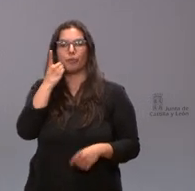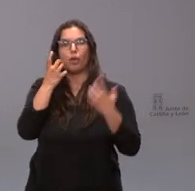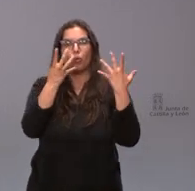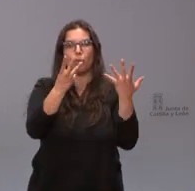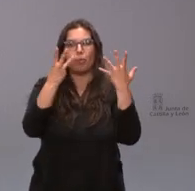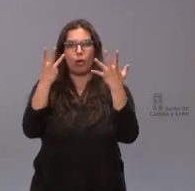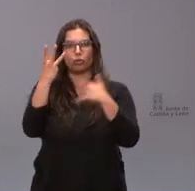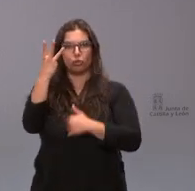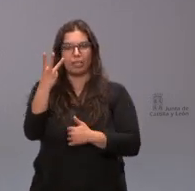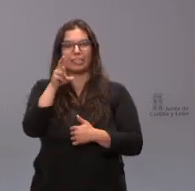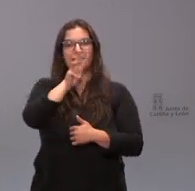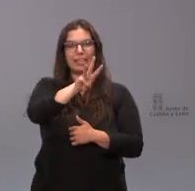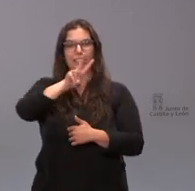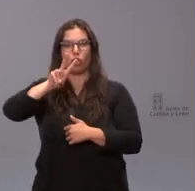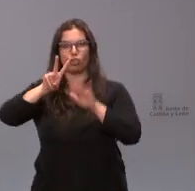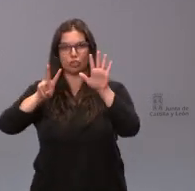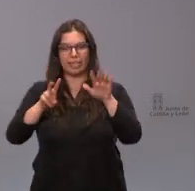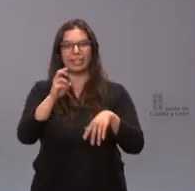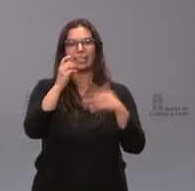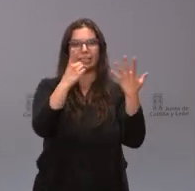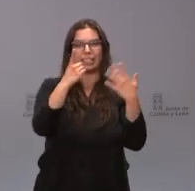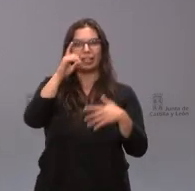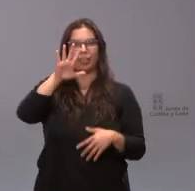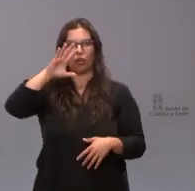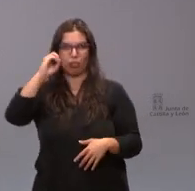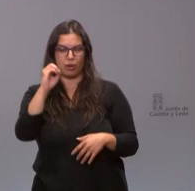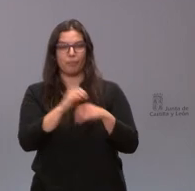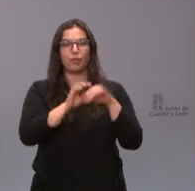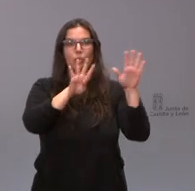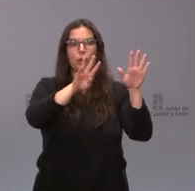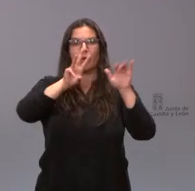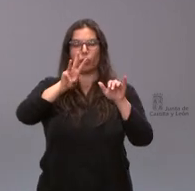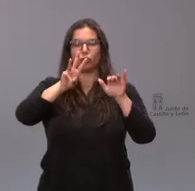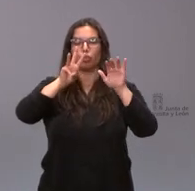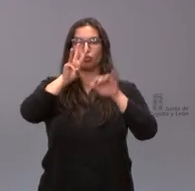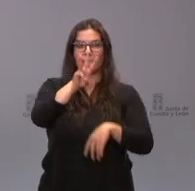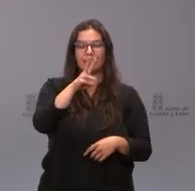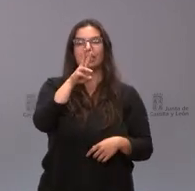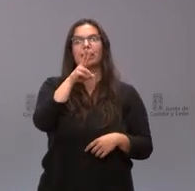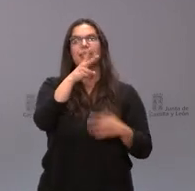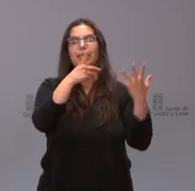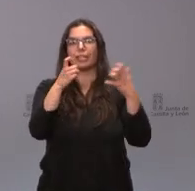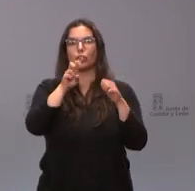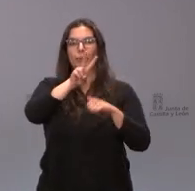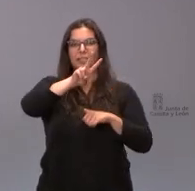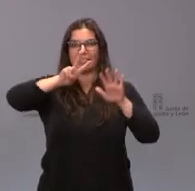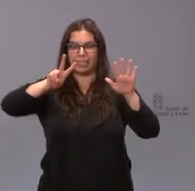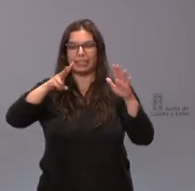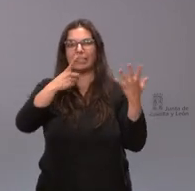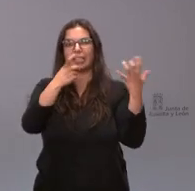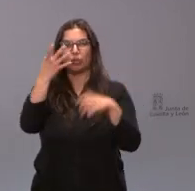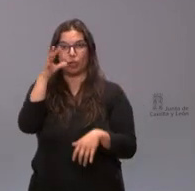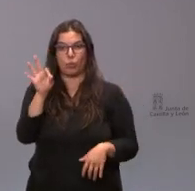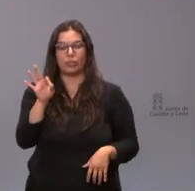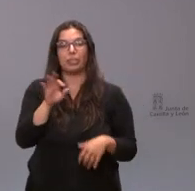-327-650 983-327-650 la